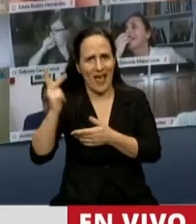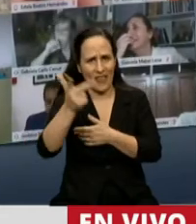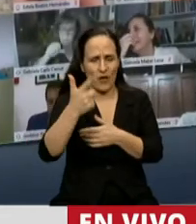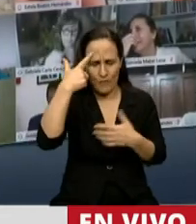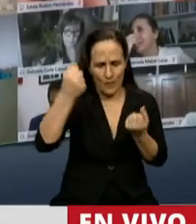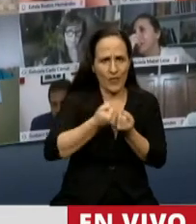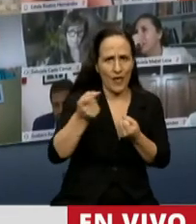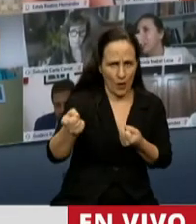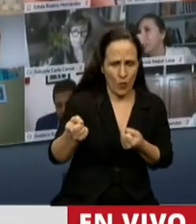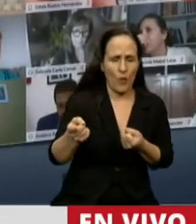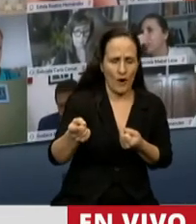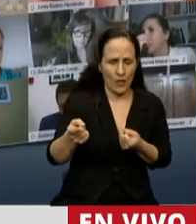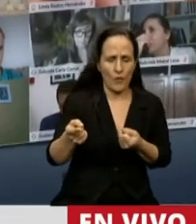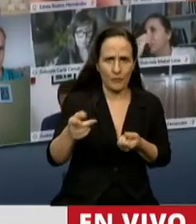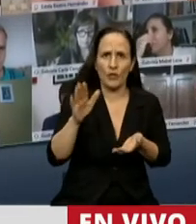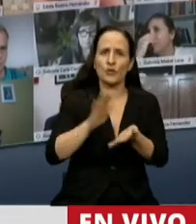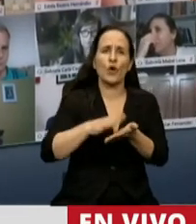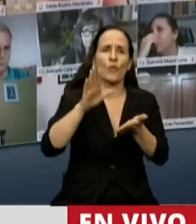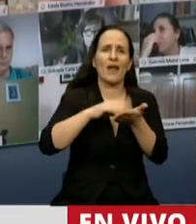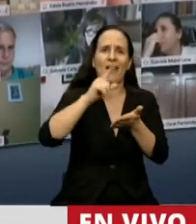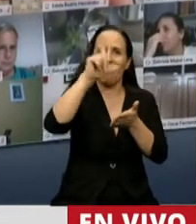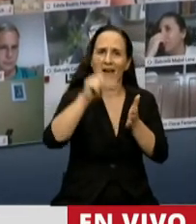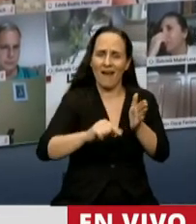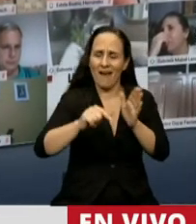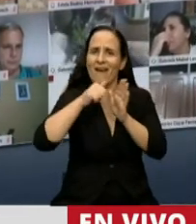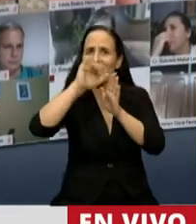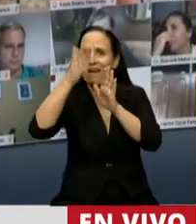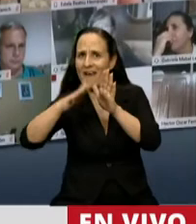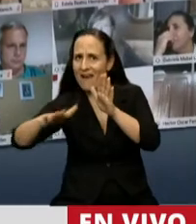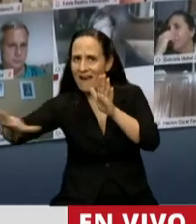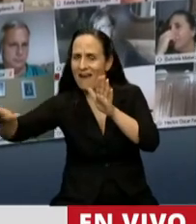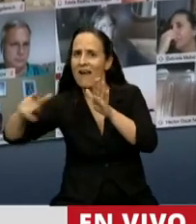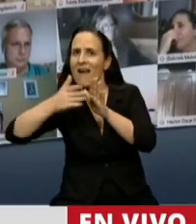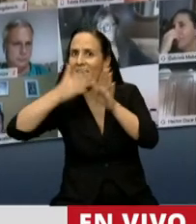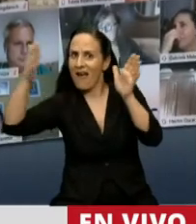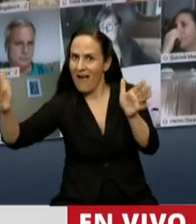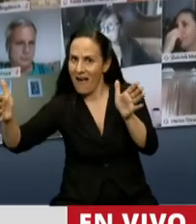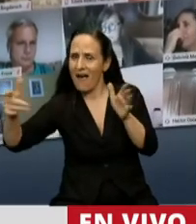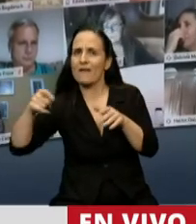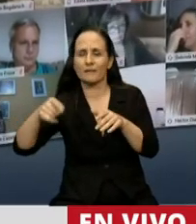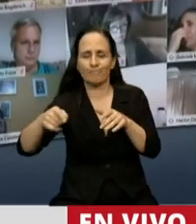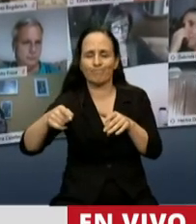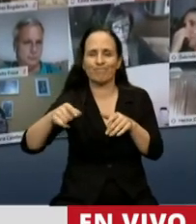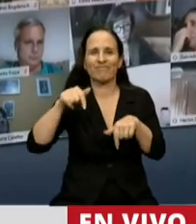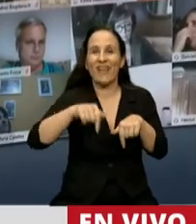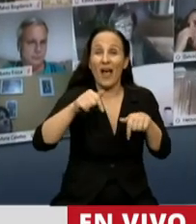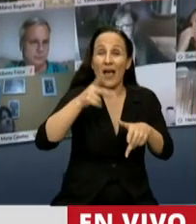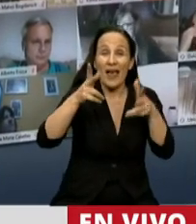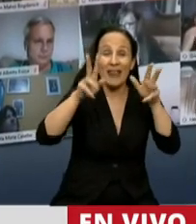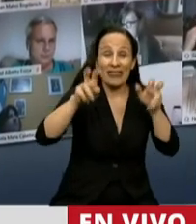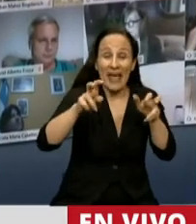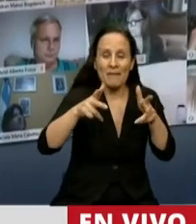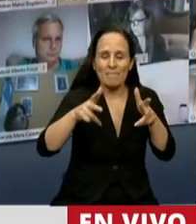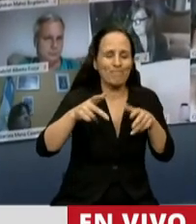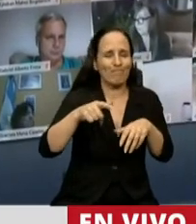la demarcación del límite externo de la Plataforma Continental debería haber merecido un espacio distinto dentro de